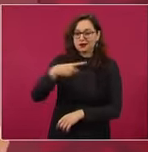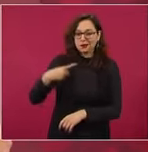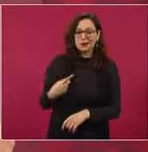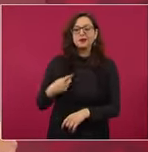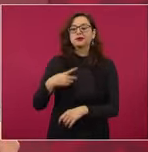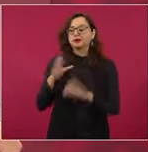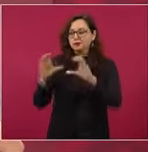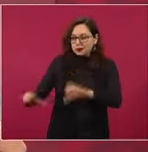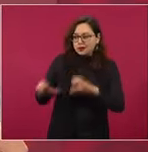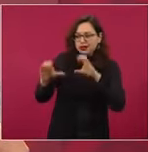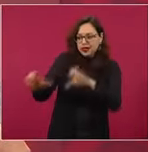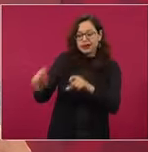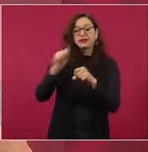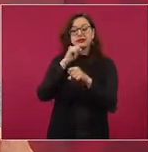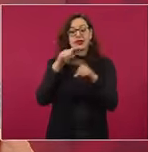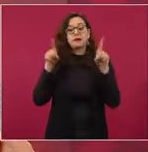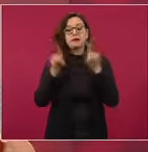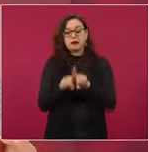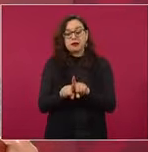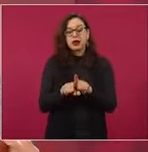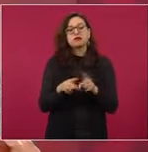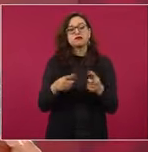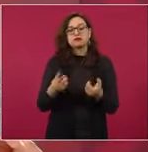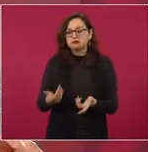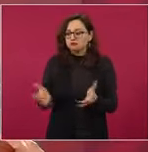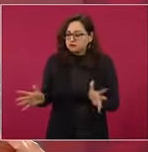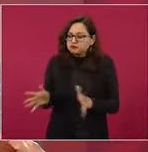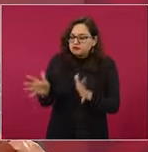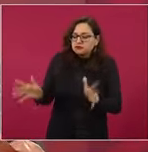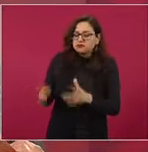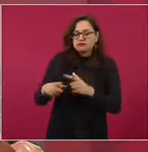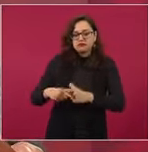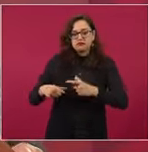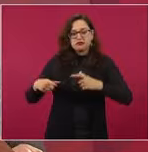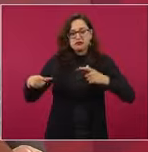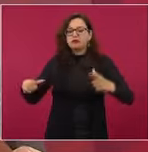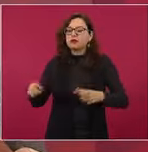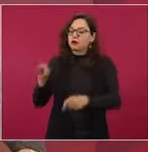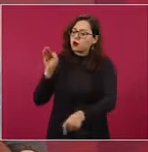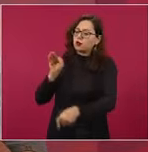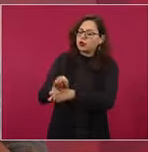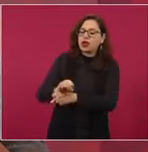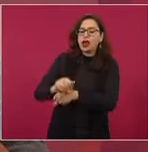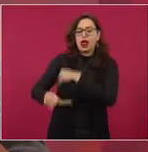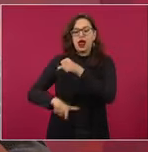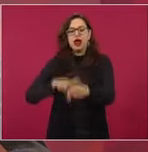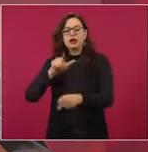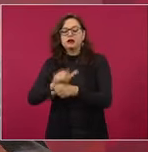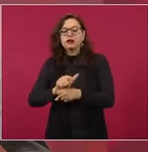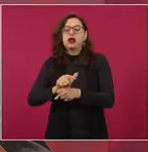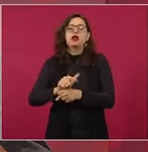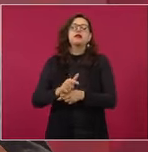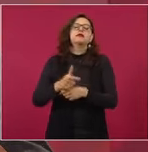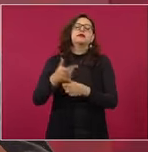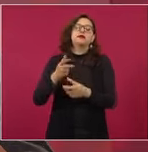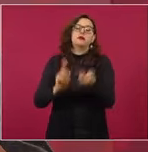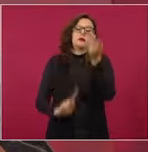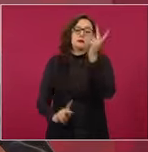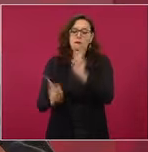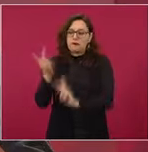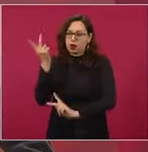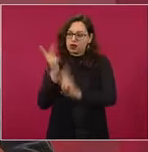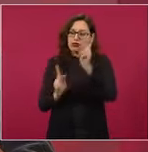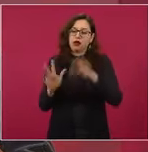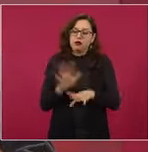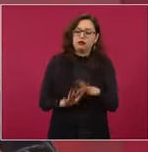parte de la protección a la flora y a la fauna de